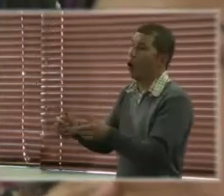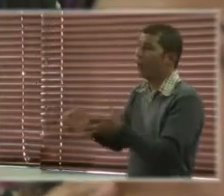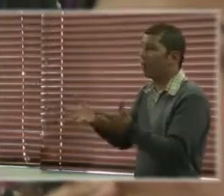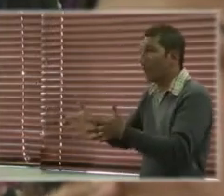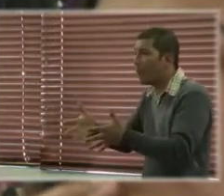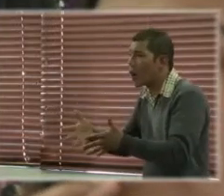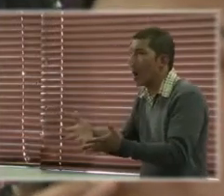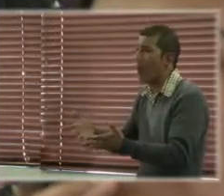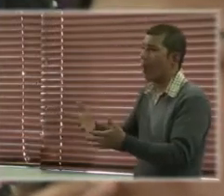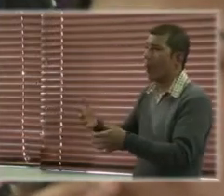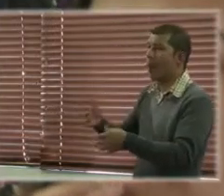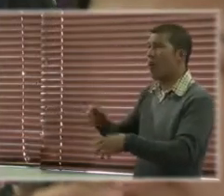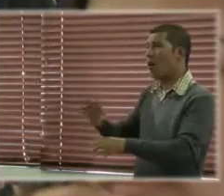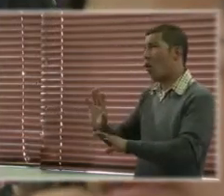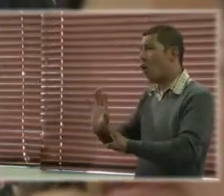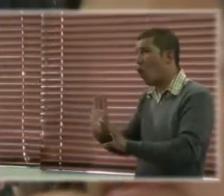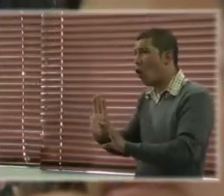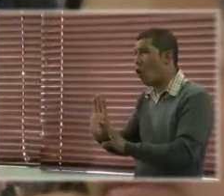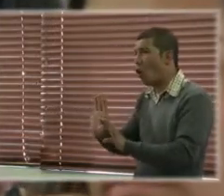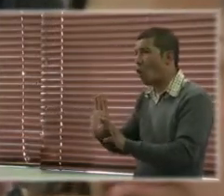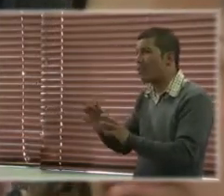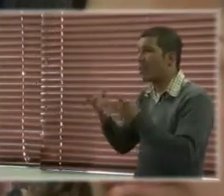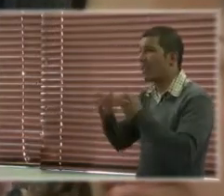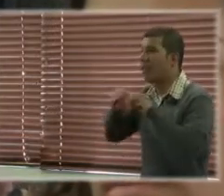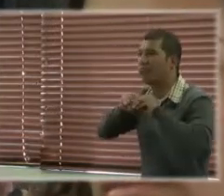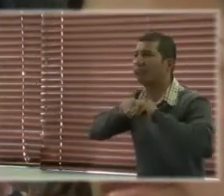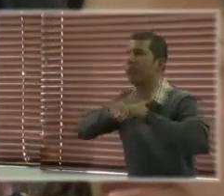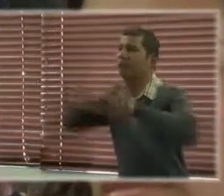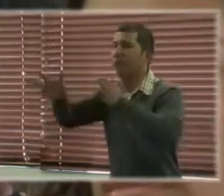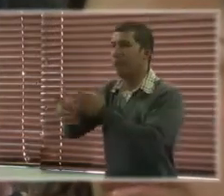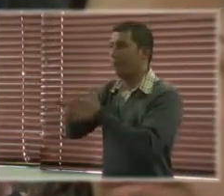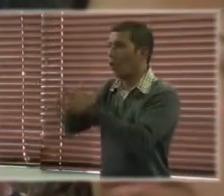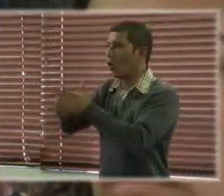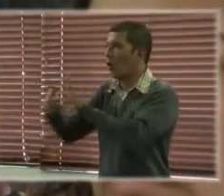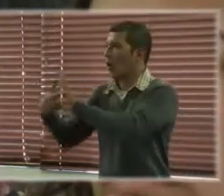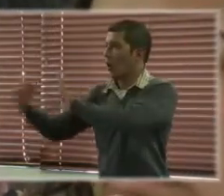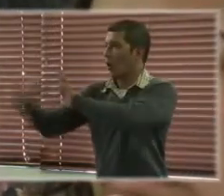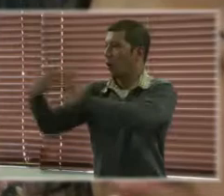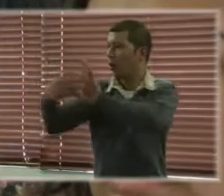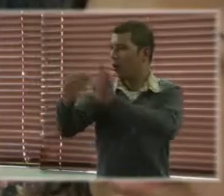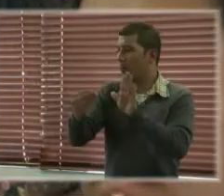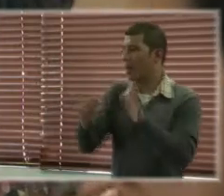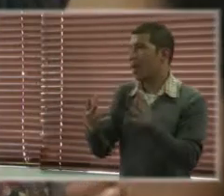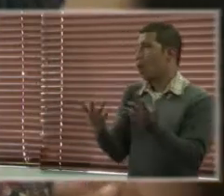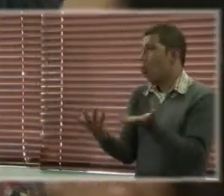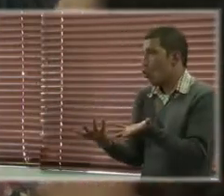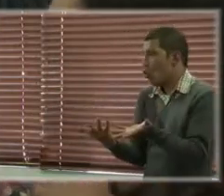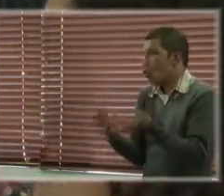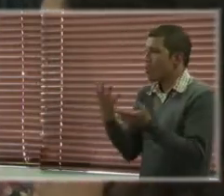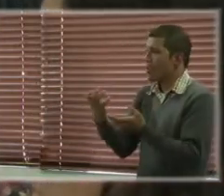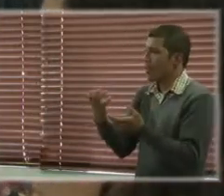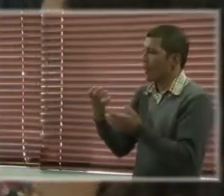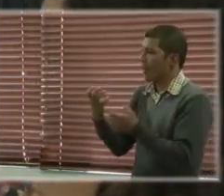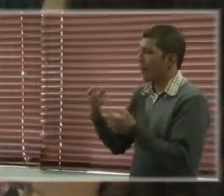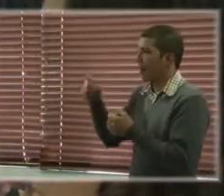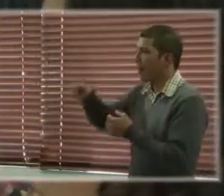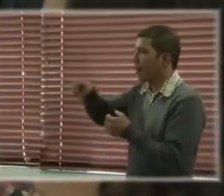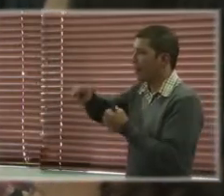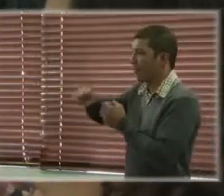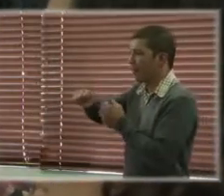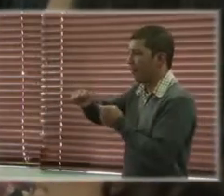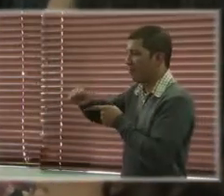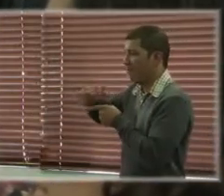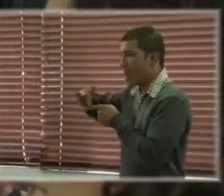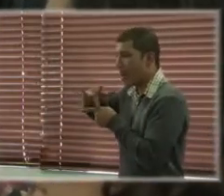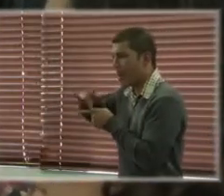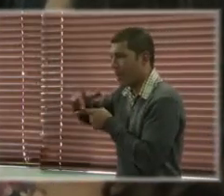metodología o se propone un apoyo continuado para la implementación de la